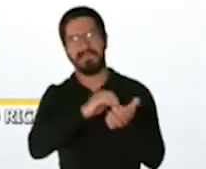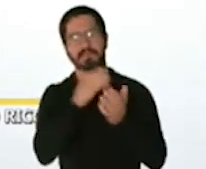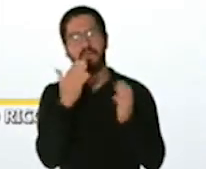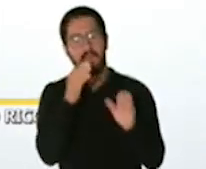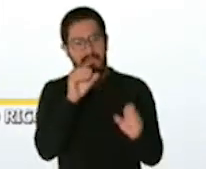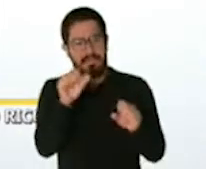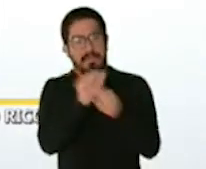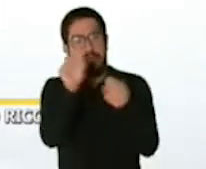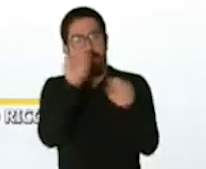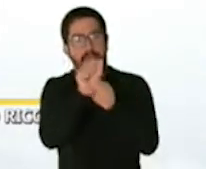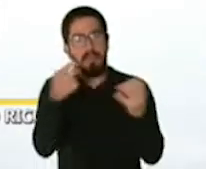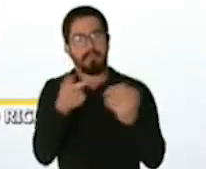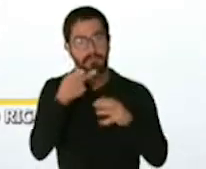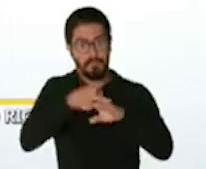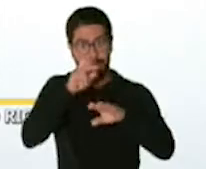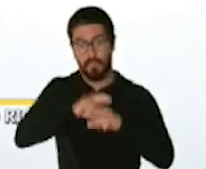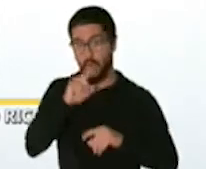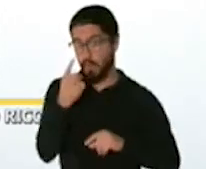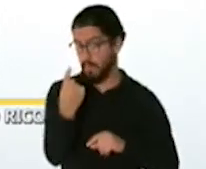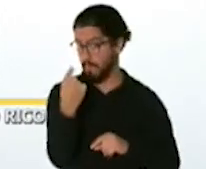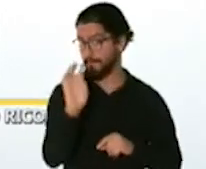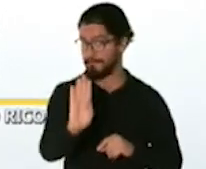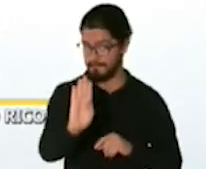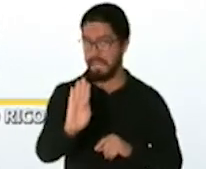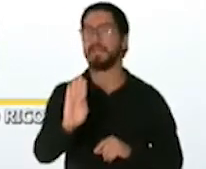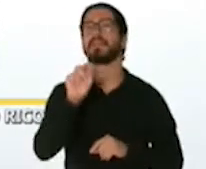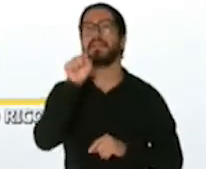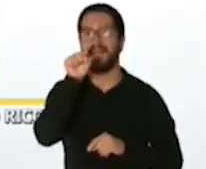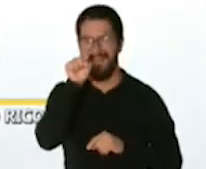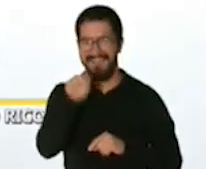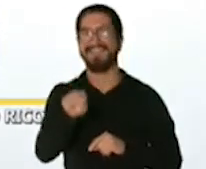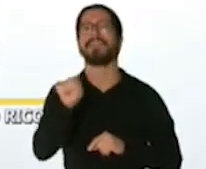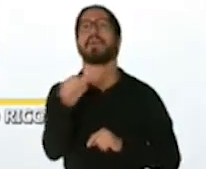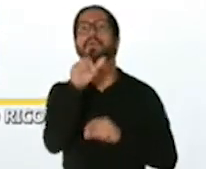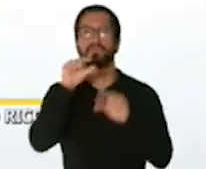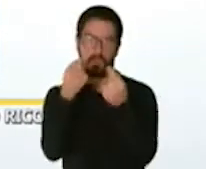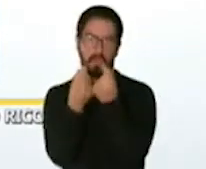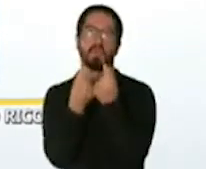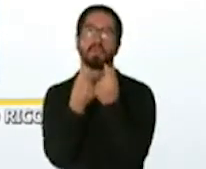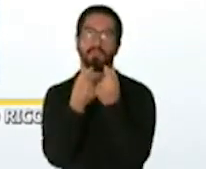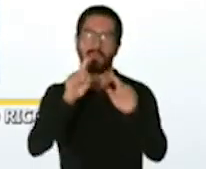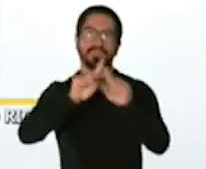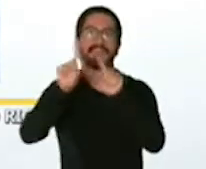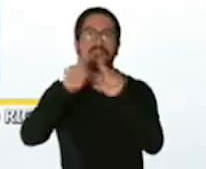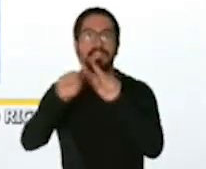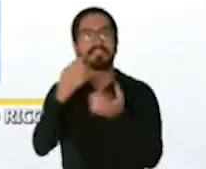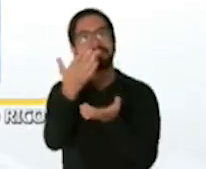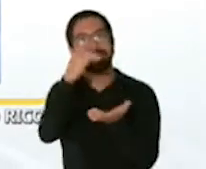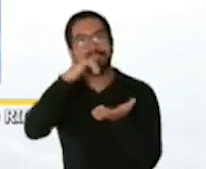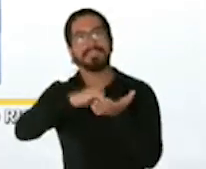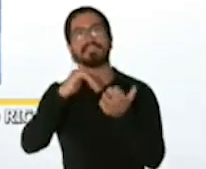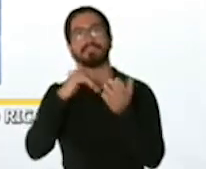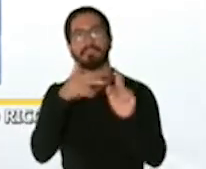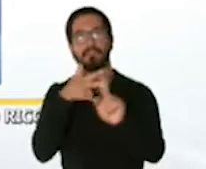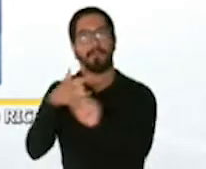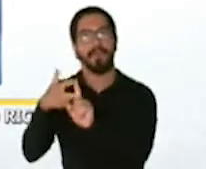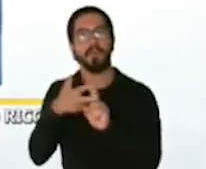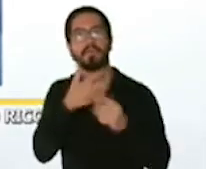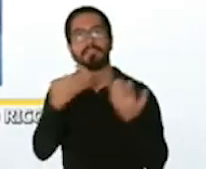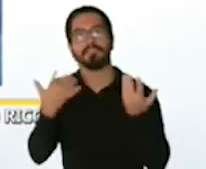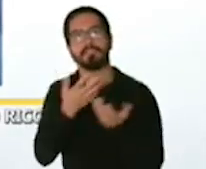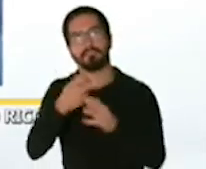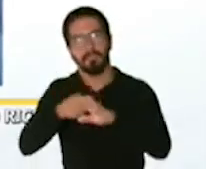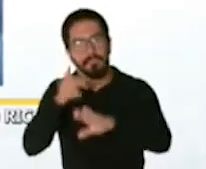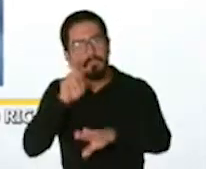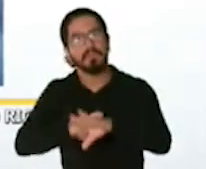Rico en la fase 1B es donde entran colegios y otros grupos que hay distintos centros de vacunación a través de toda